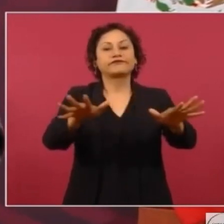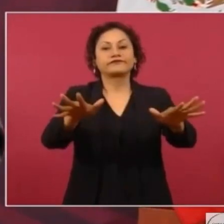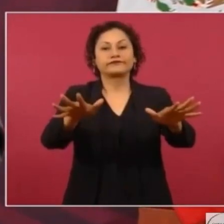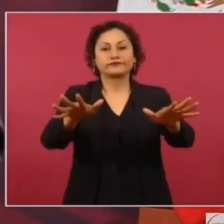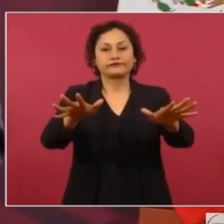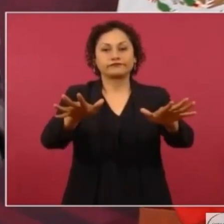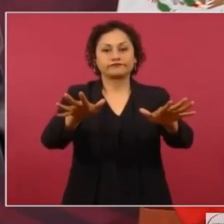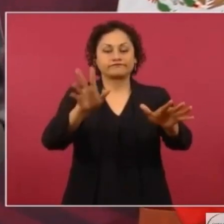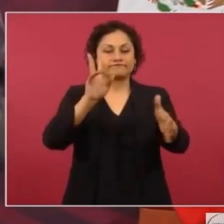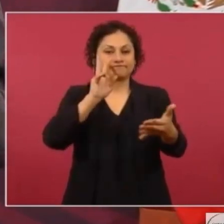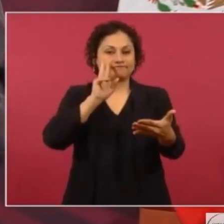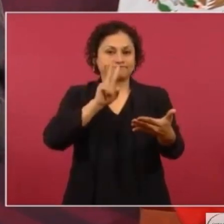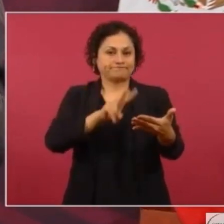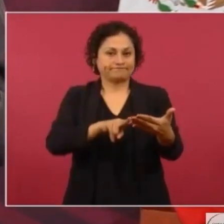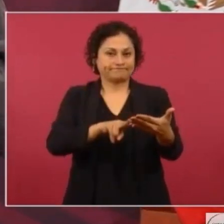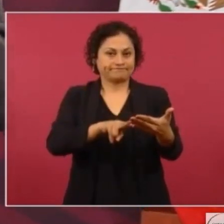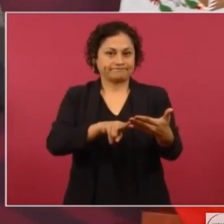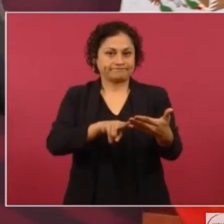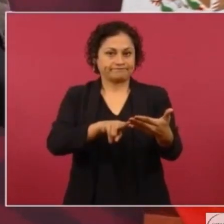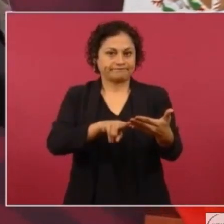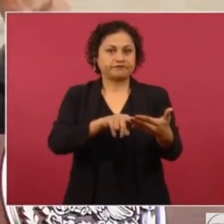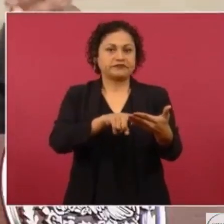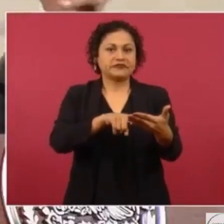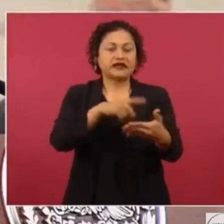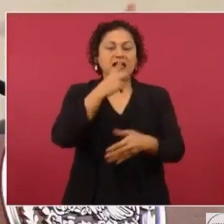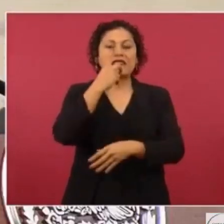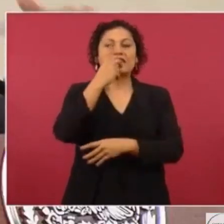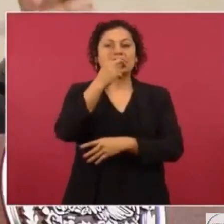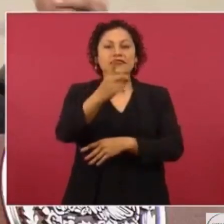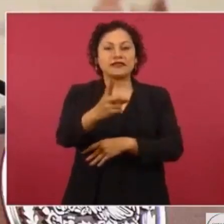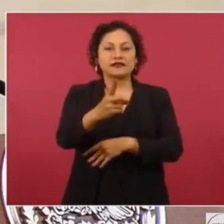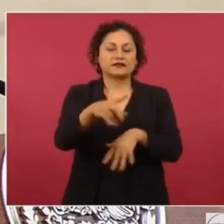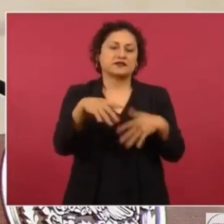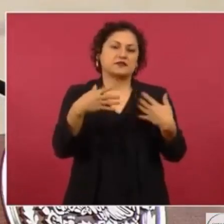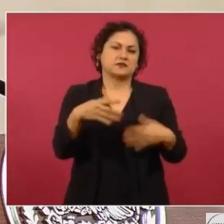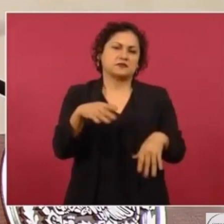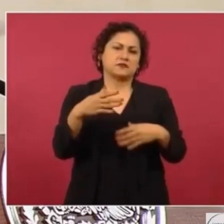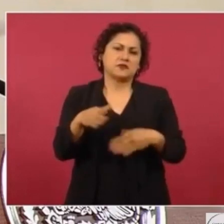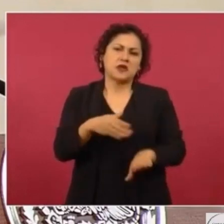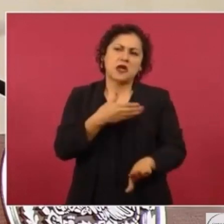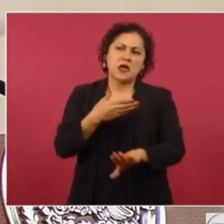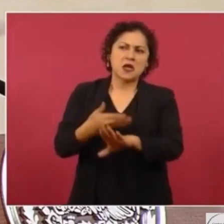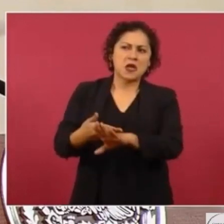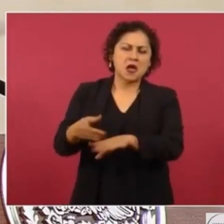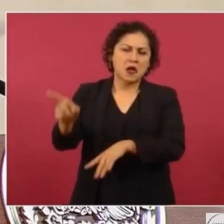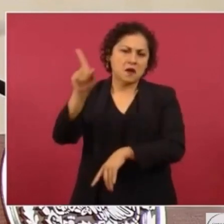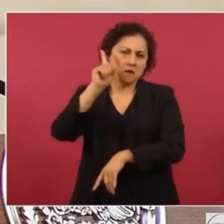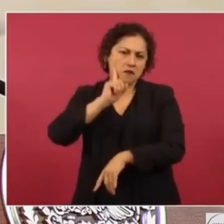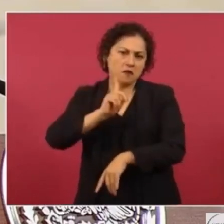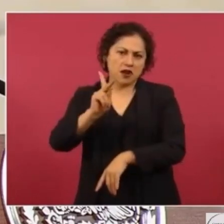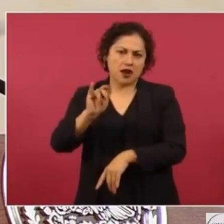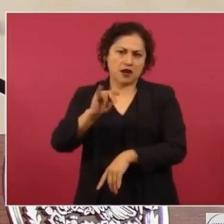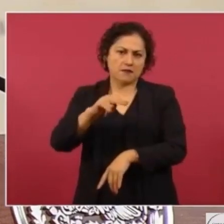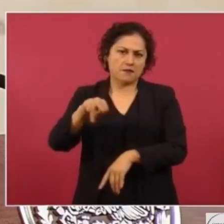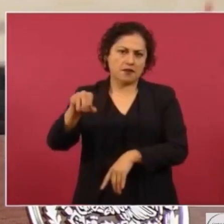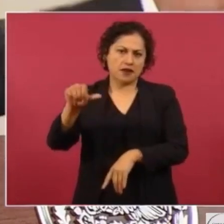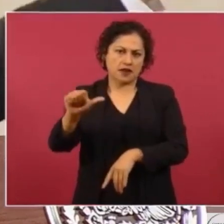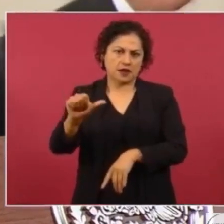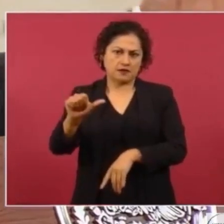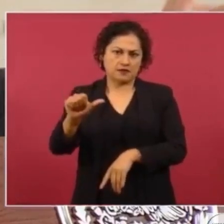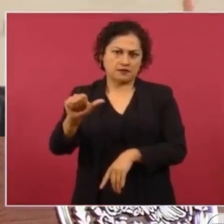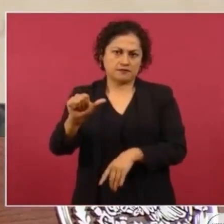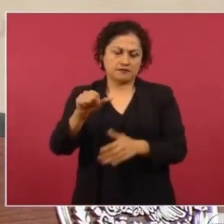que se le va a hacer daño a la ministra Piña y de inmediato